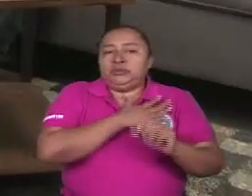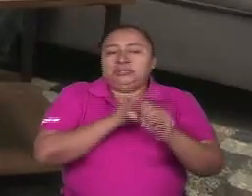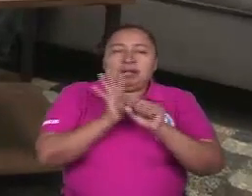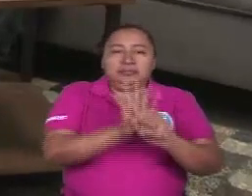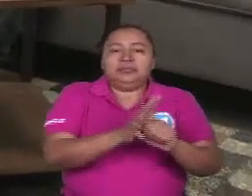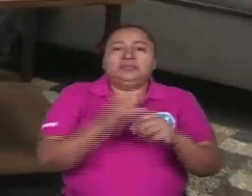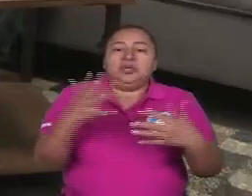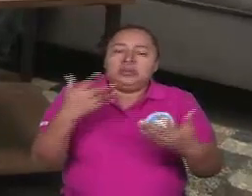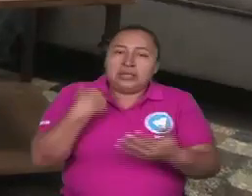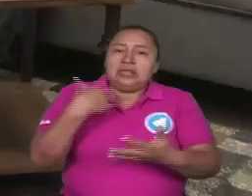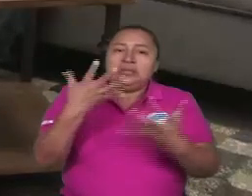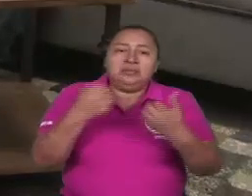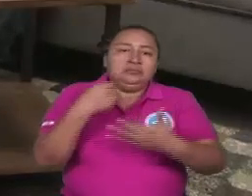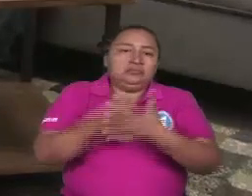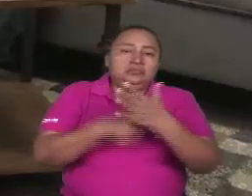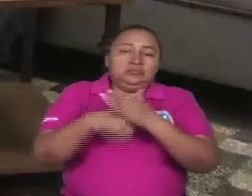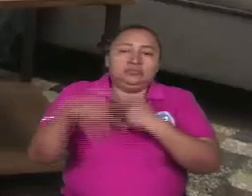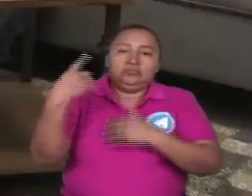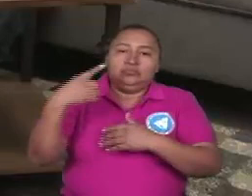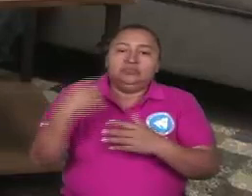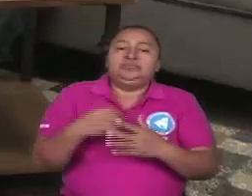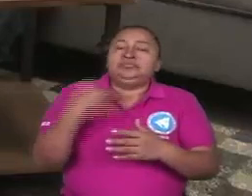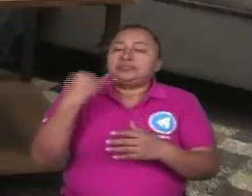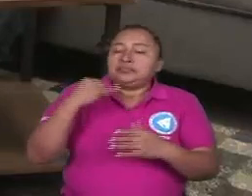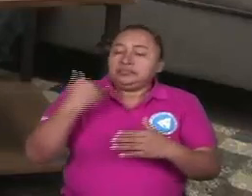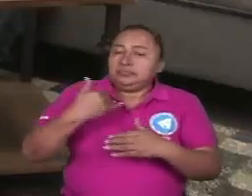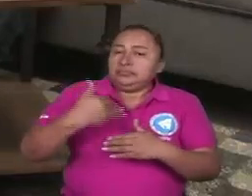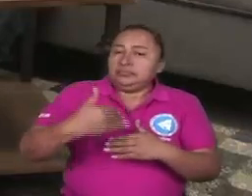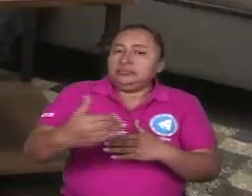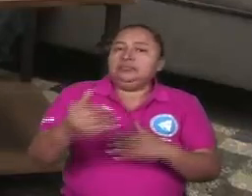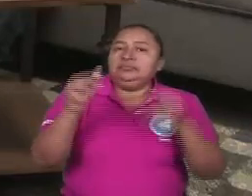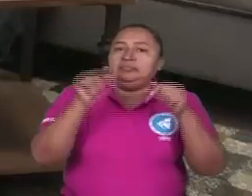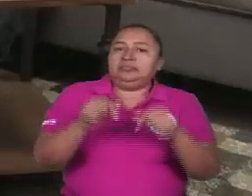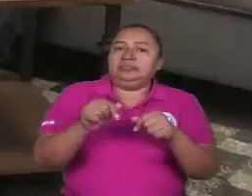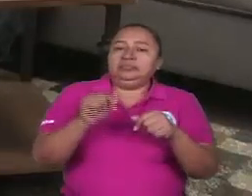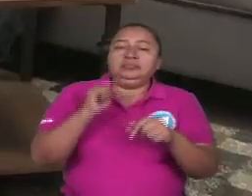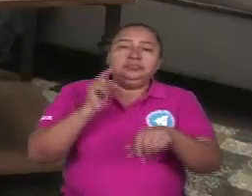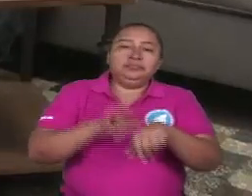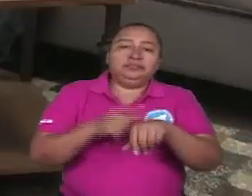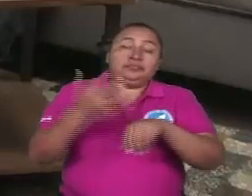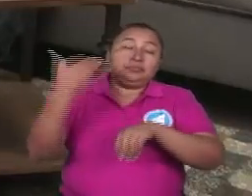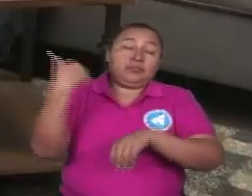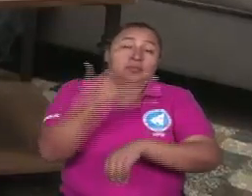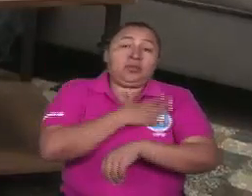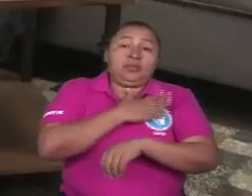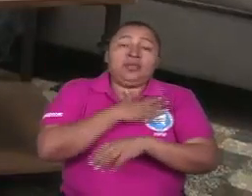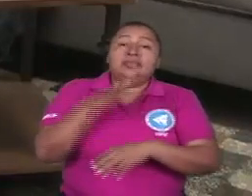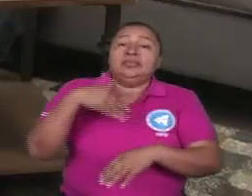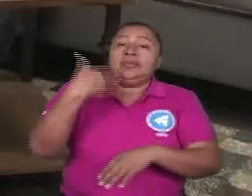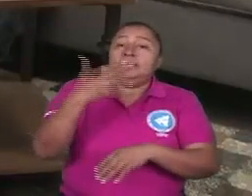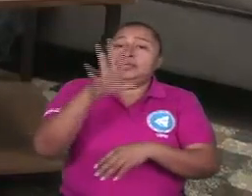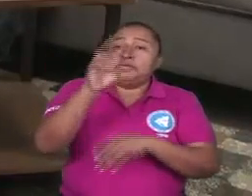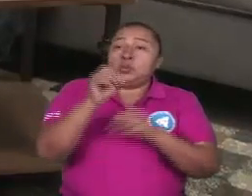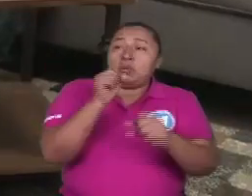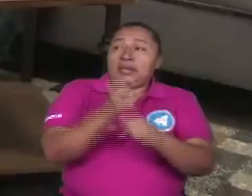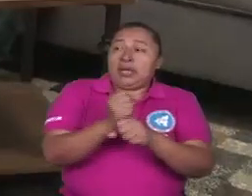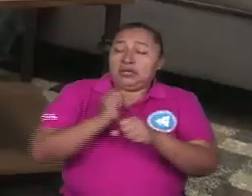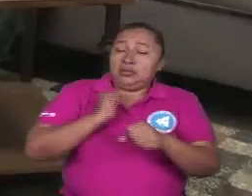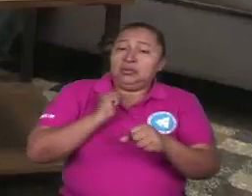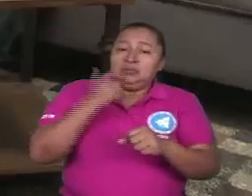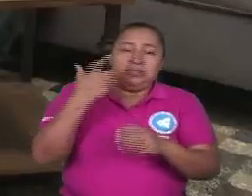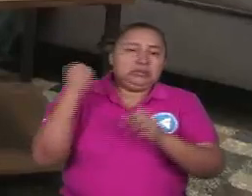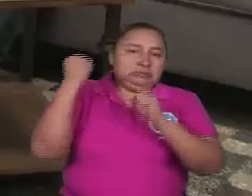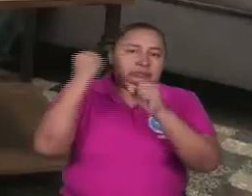reivindicaciones. Y efectivamente, en tiempos de Somoza, después de 50 años de dinastía, pues al 79,